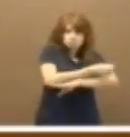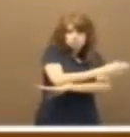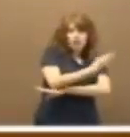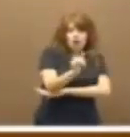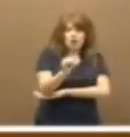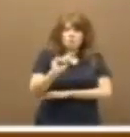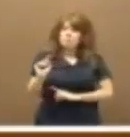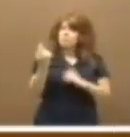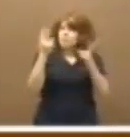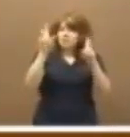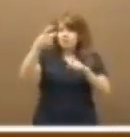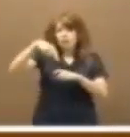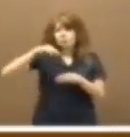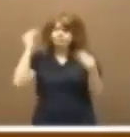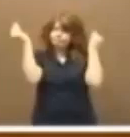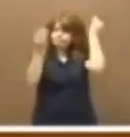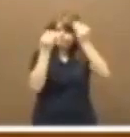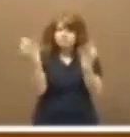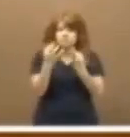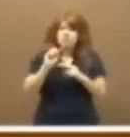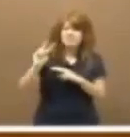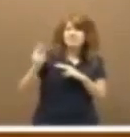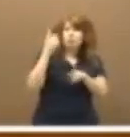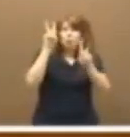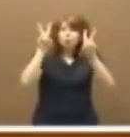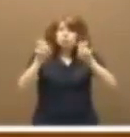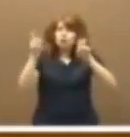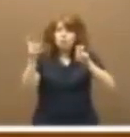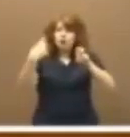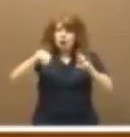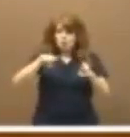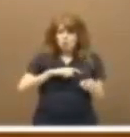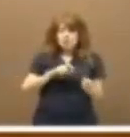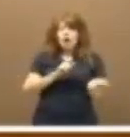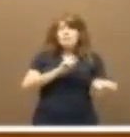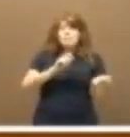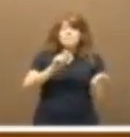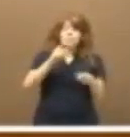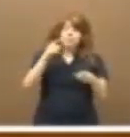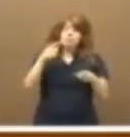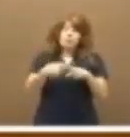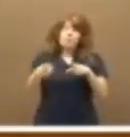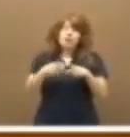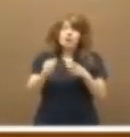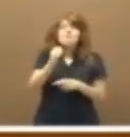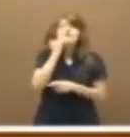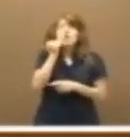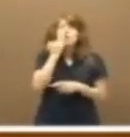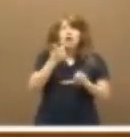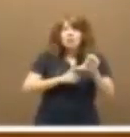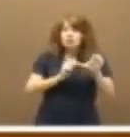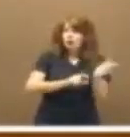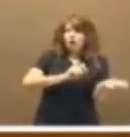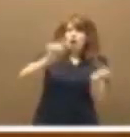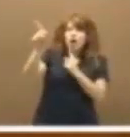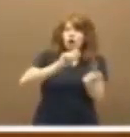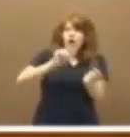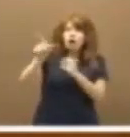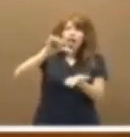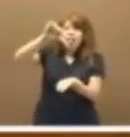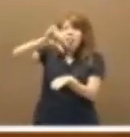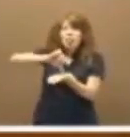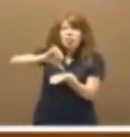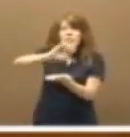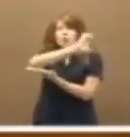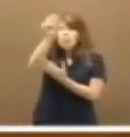deberían ustedes empezar a reflexionar. Y segunda cuestión. ¿Saldrán nuestras mercancías? ¿Las frutas de Extremadura saldrán hacia el centro